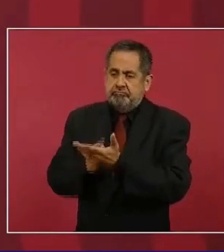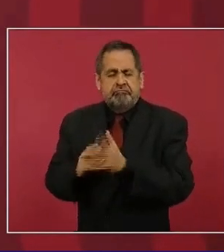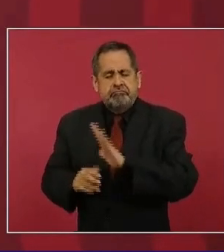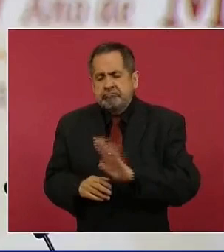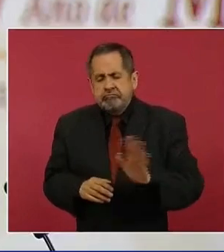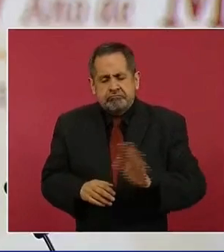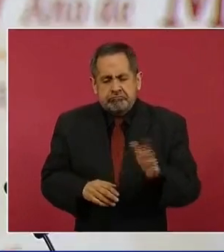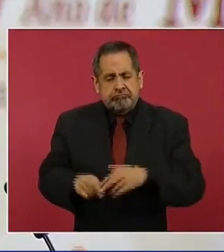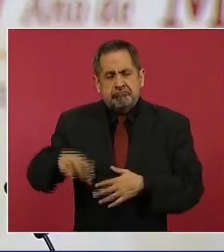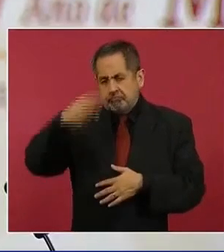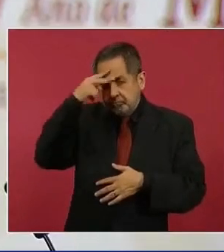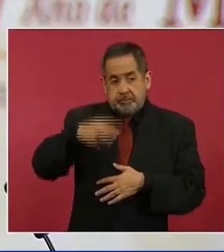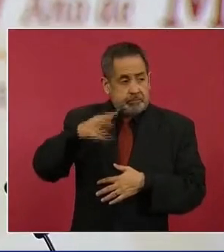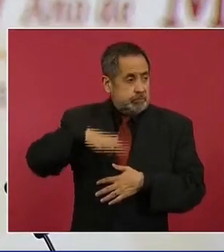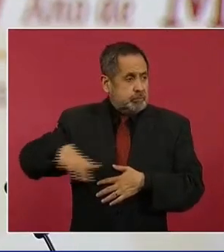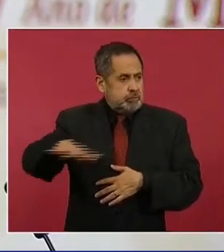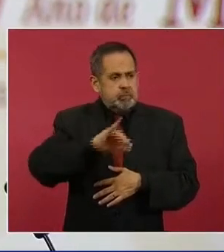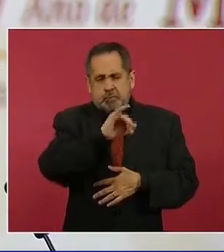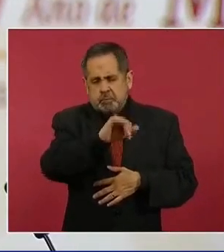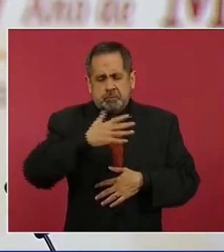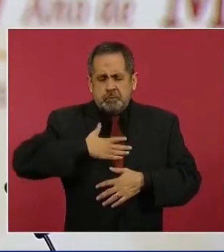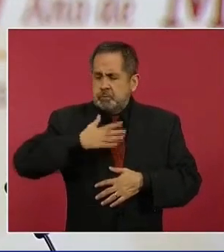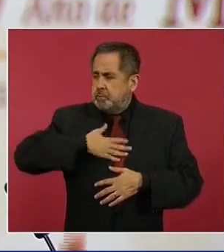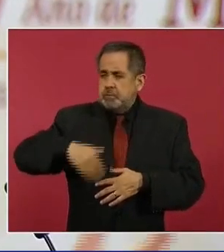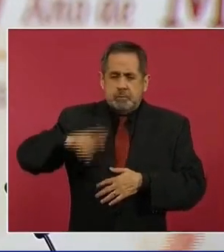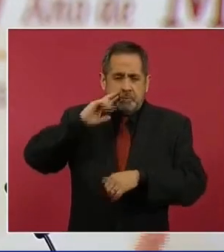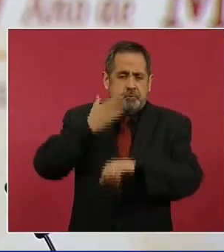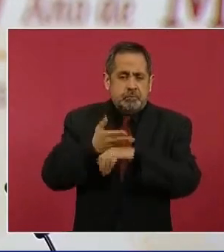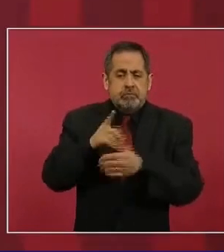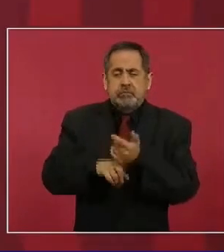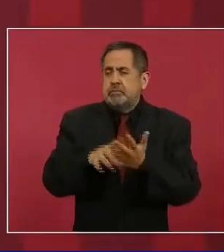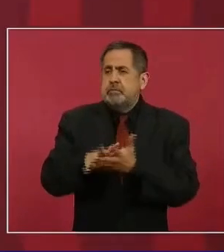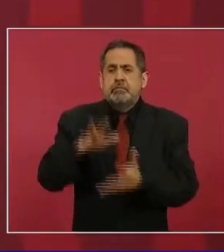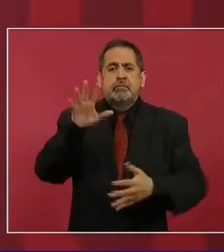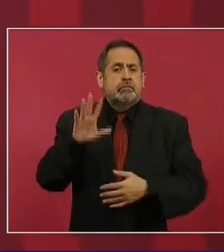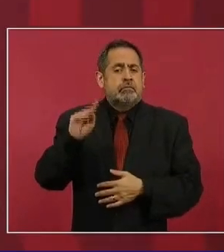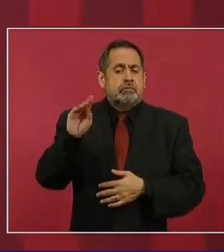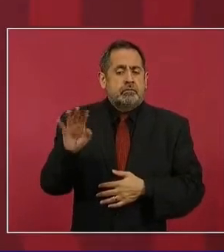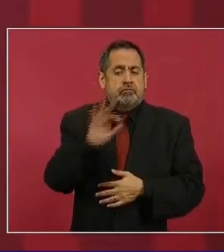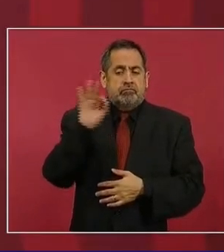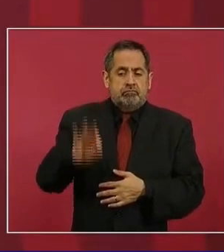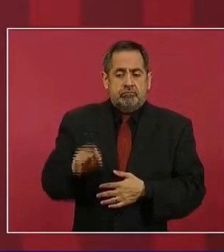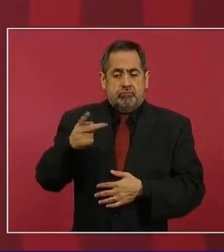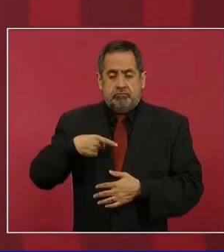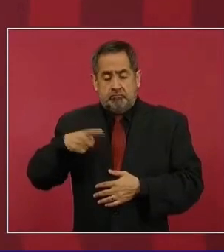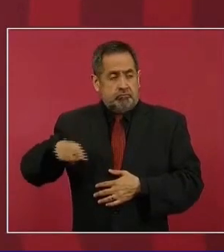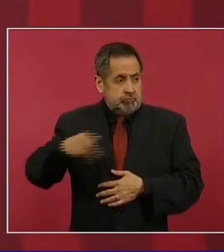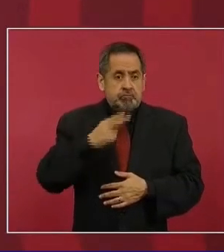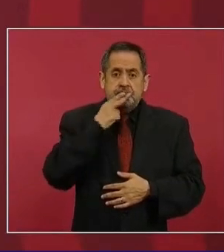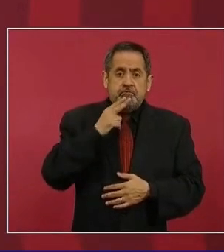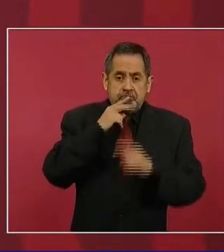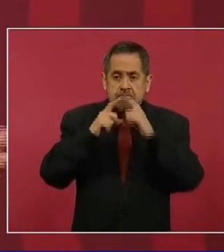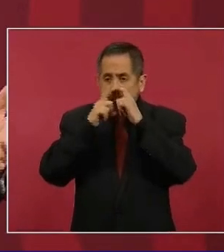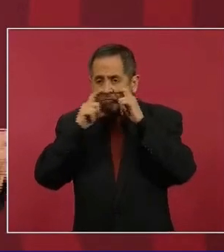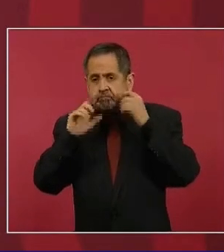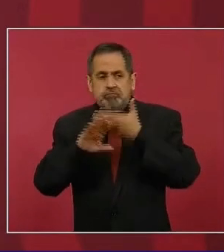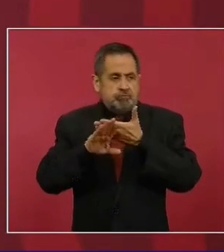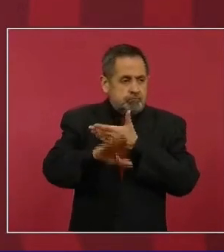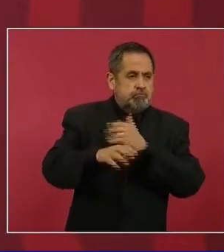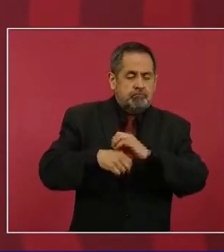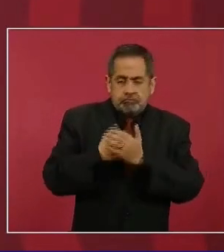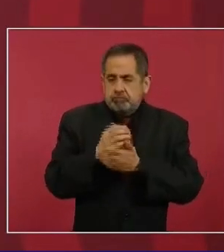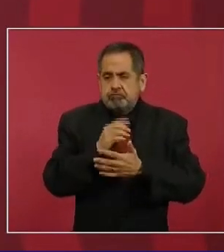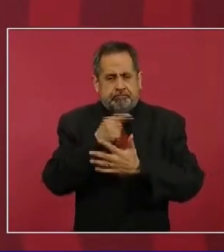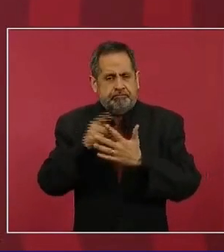demostrado una responsabilidad enorme, arriba del 90 por ciento de la población mexicana utiliza las medidas y eso